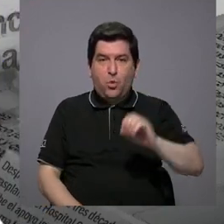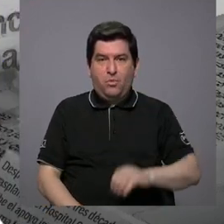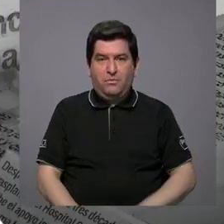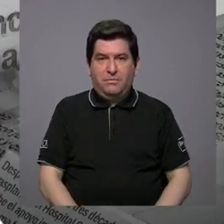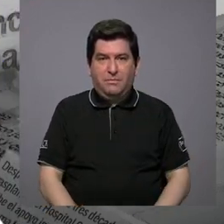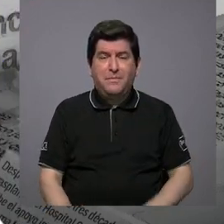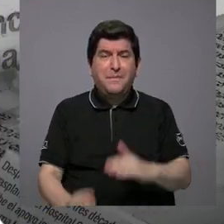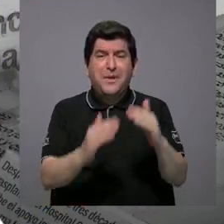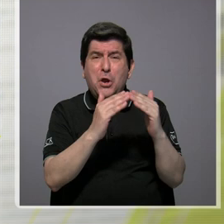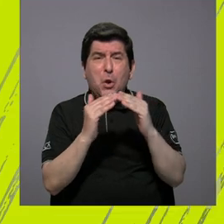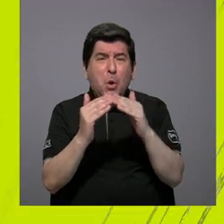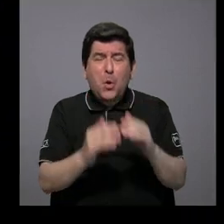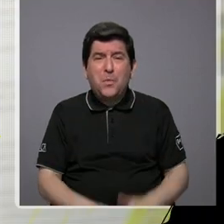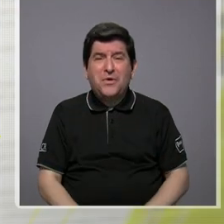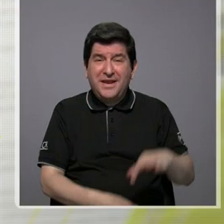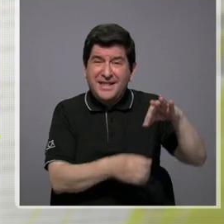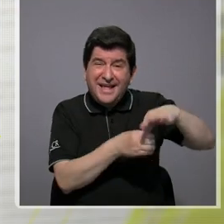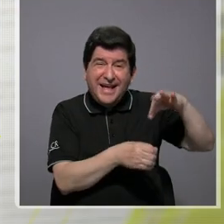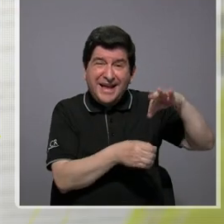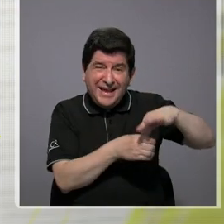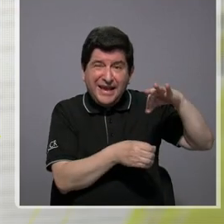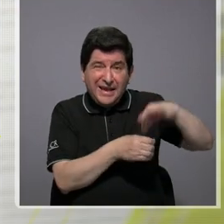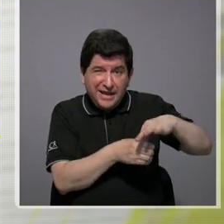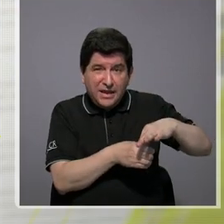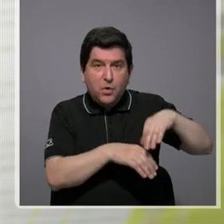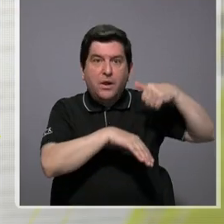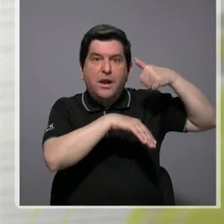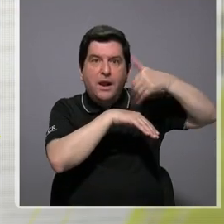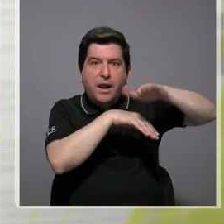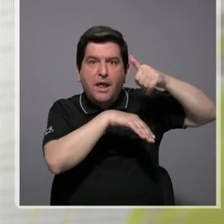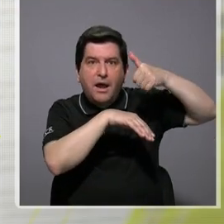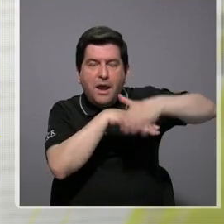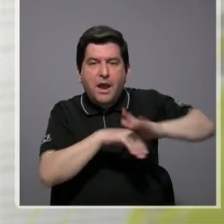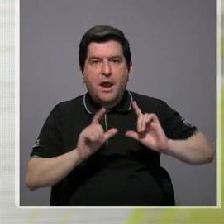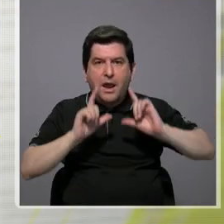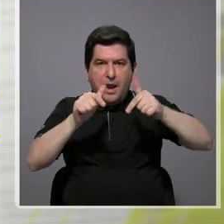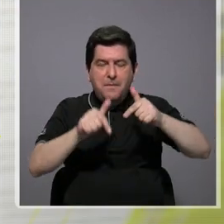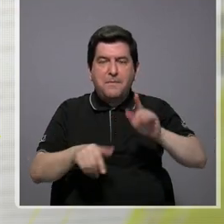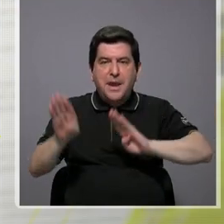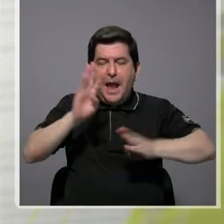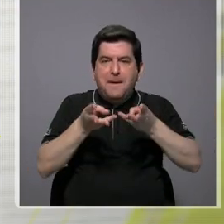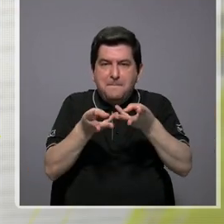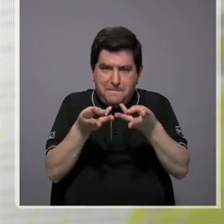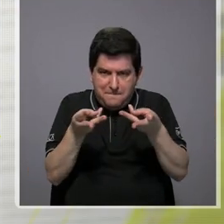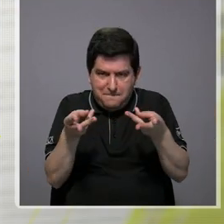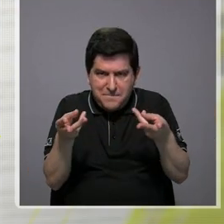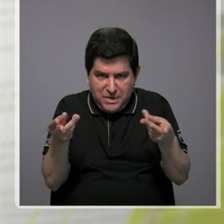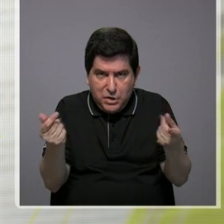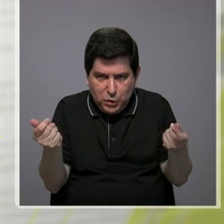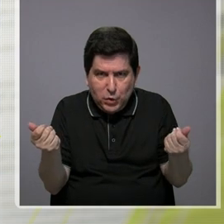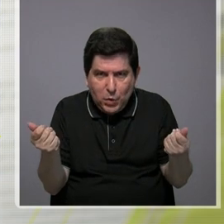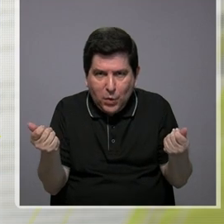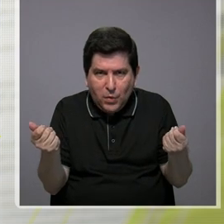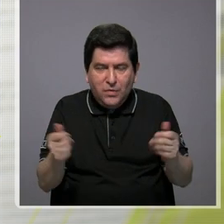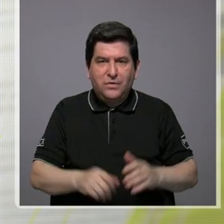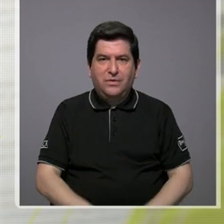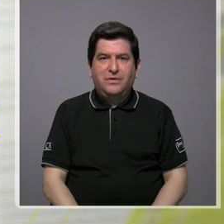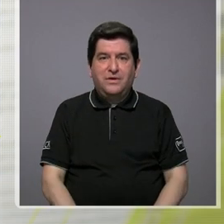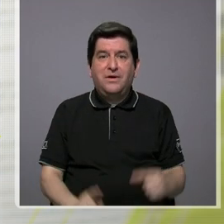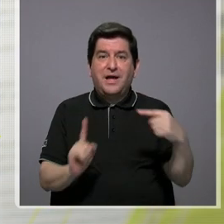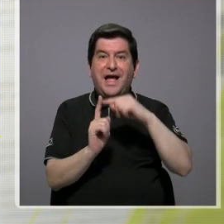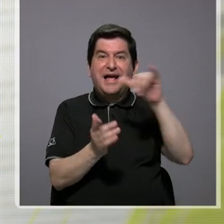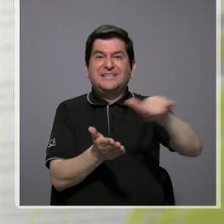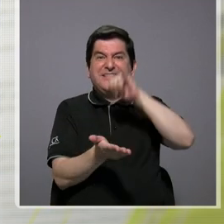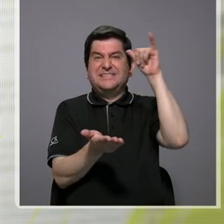una comunidad agrícola, esté mandando sus desechos biodegradables a San